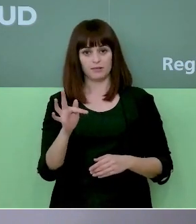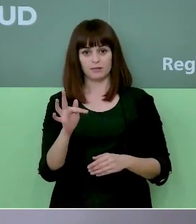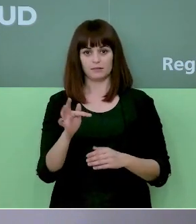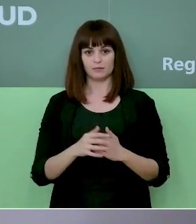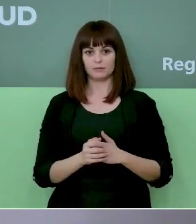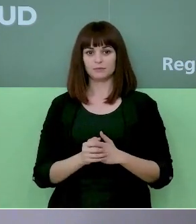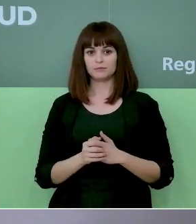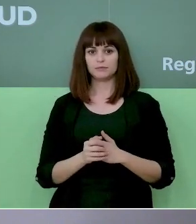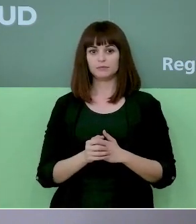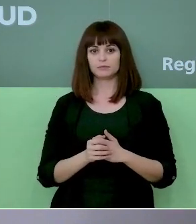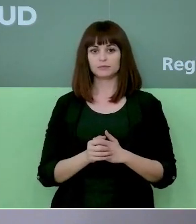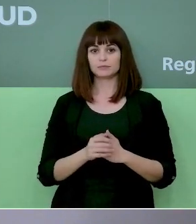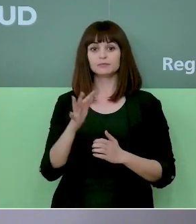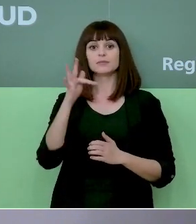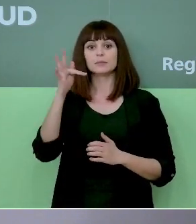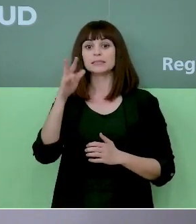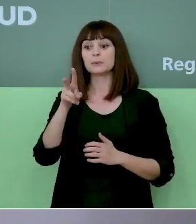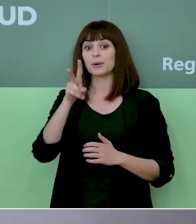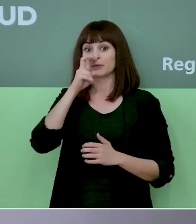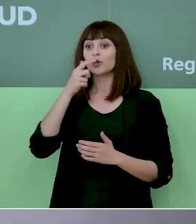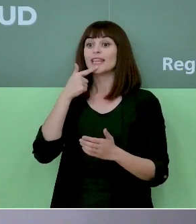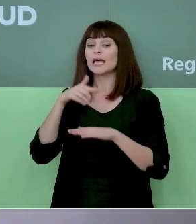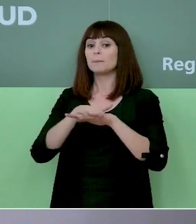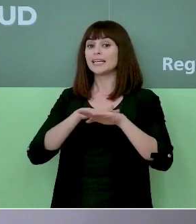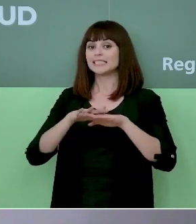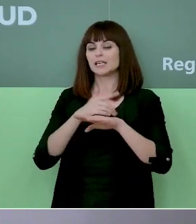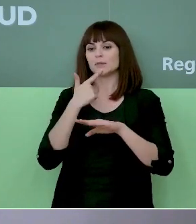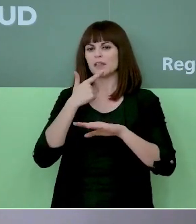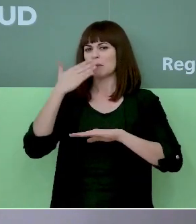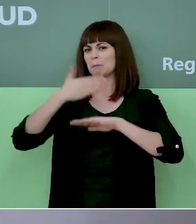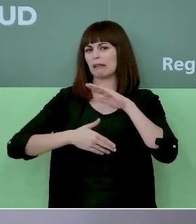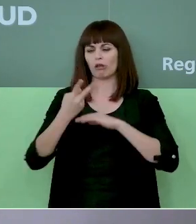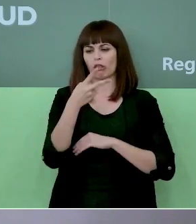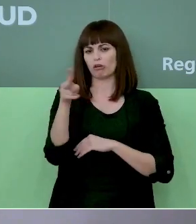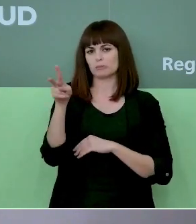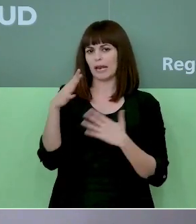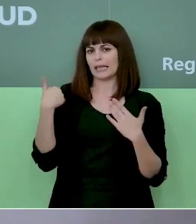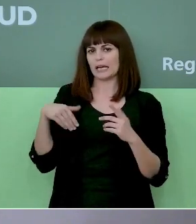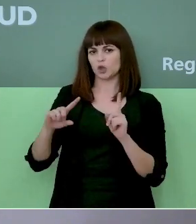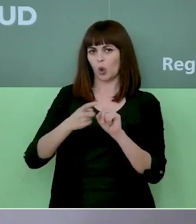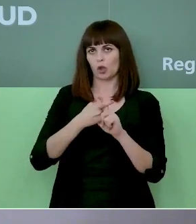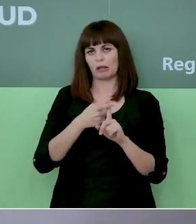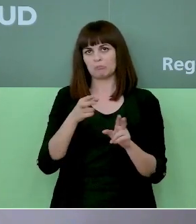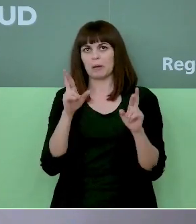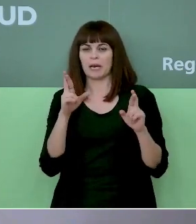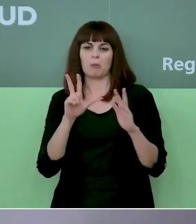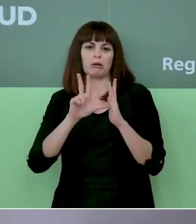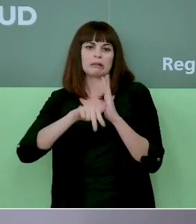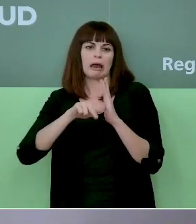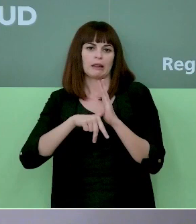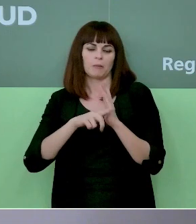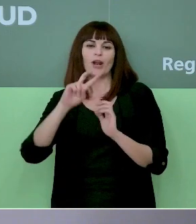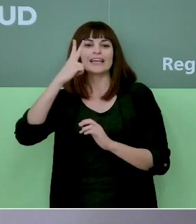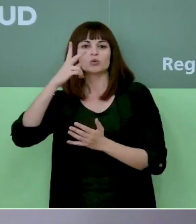va... En principio, la previsión que nos ha dado el Ministerio es que se solucione en un plazo de un par de semanas, con lo cual, esperamos que, como mucho, vayan a ser retrasos en segundas